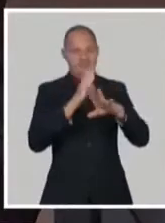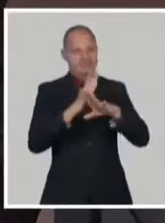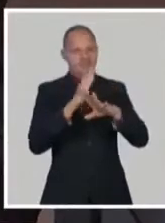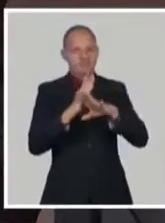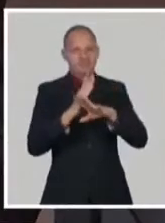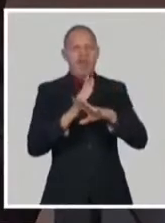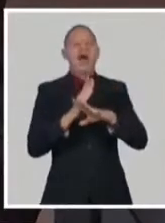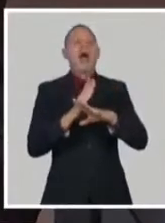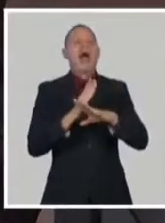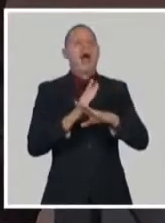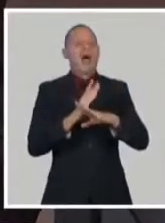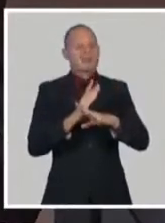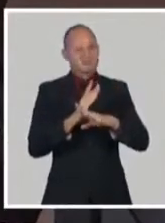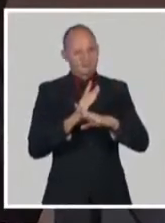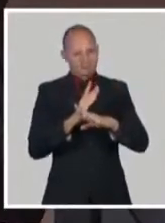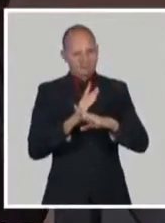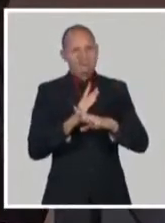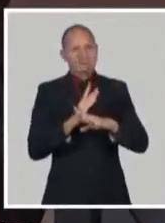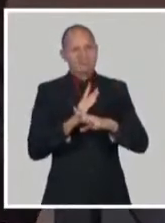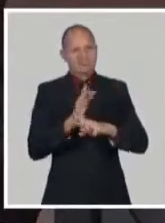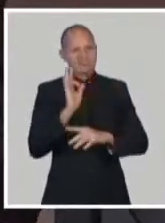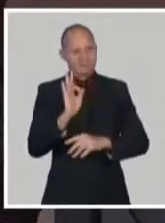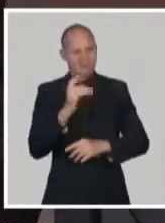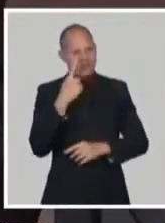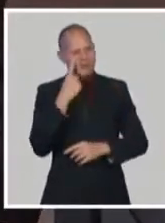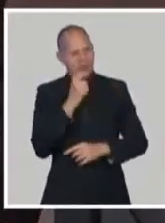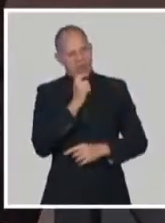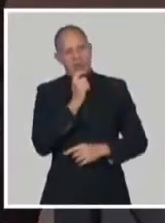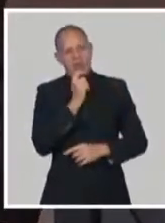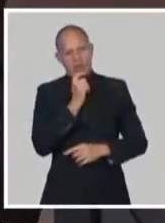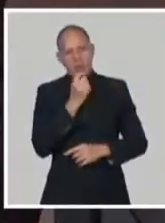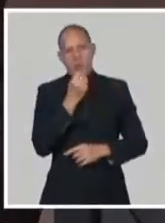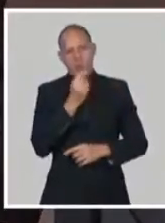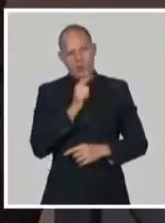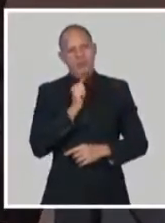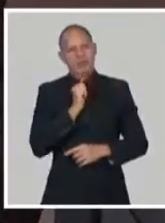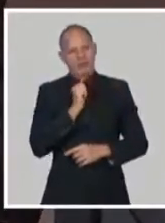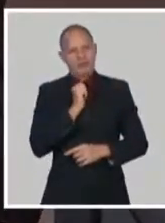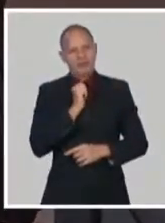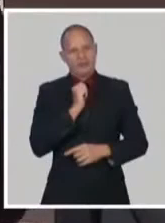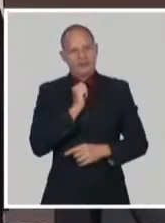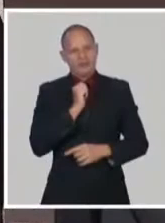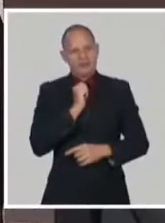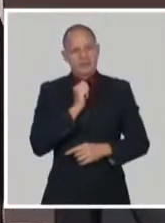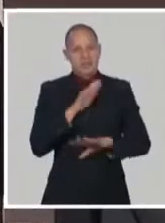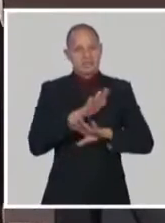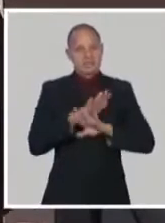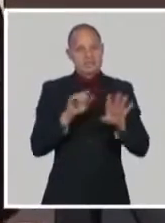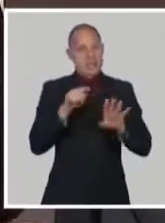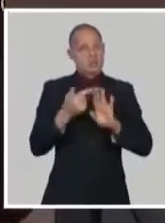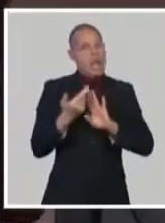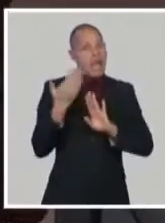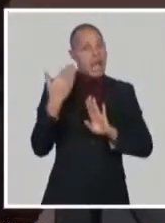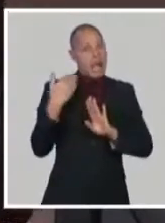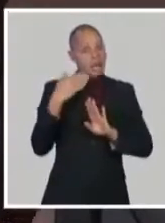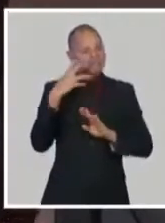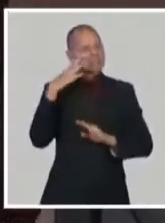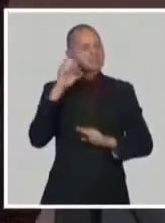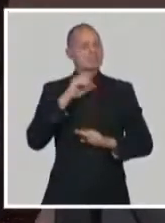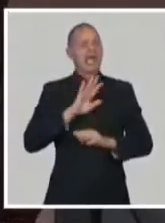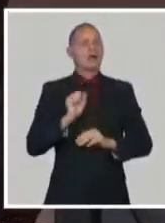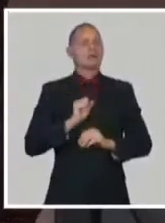el virus, o sea, evitar que el virus penetre a la célula. Por lo tanto, esa fue la apuesta que se hizo